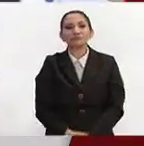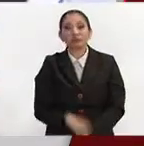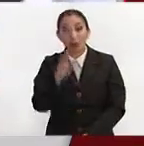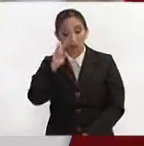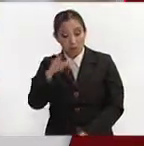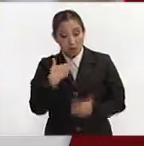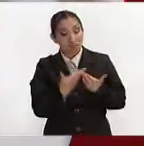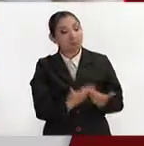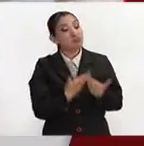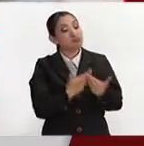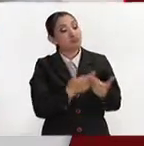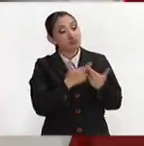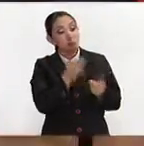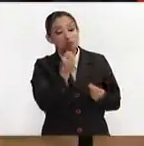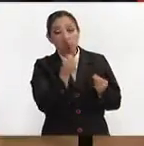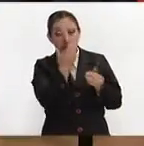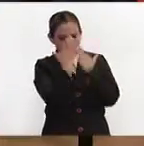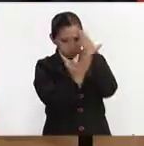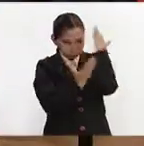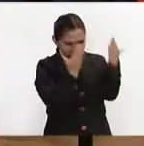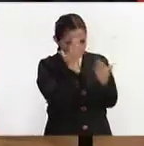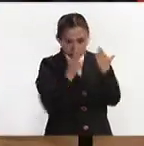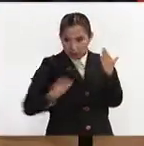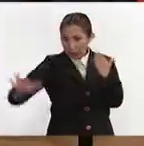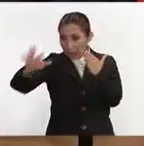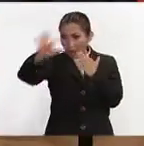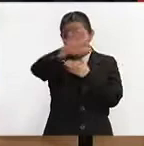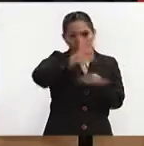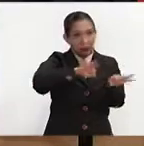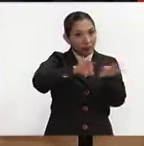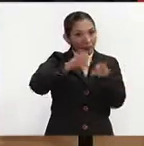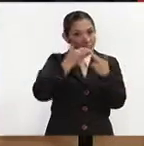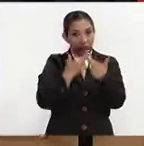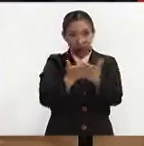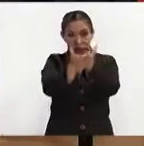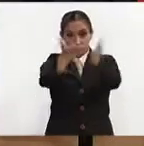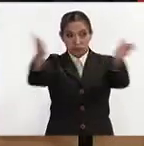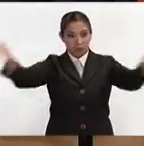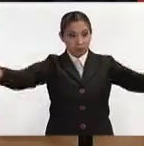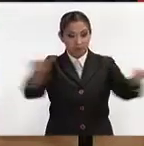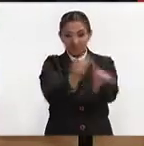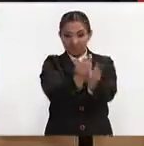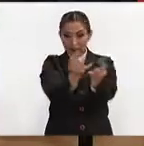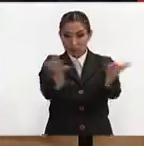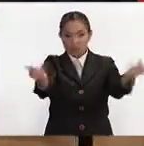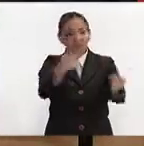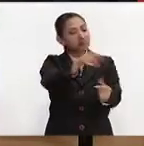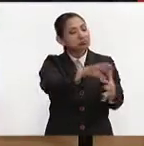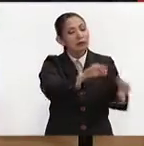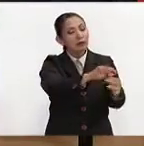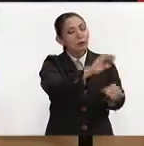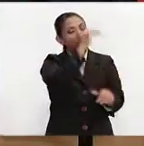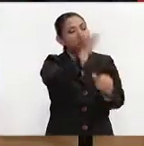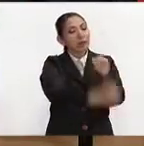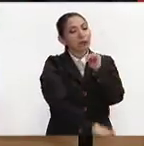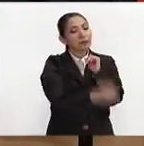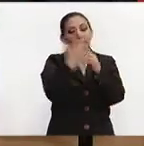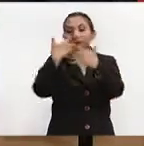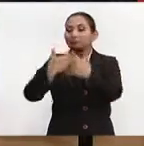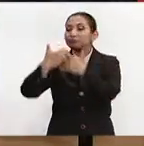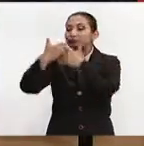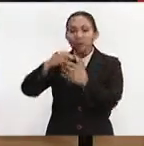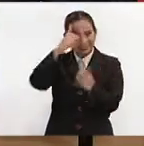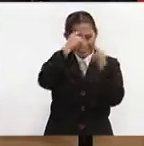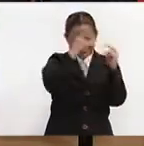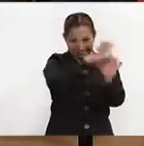oferta y la demanda de áreas de trabajo es mucha, es amplia. Cuéntenos cuáles son las industrias que